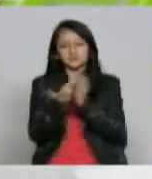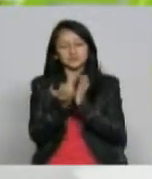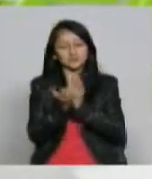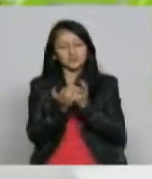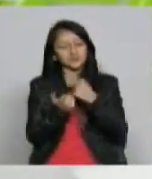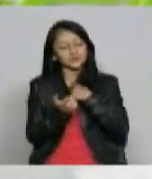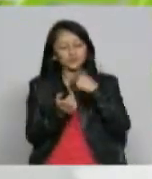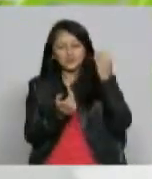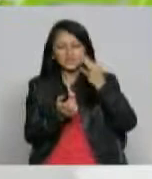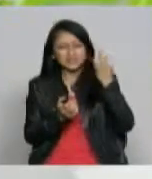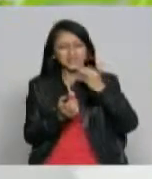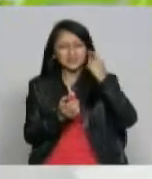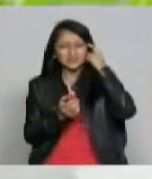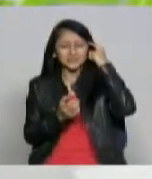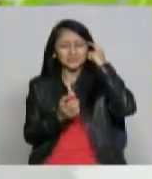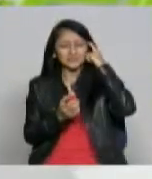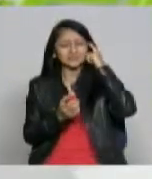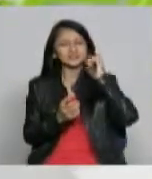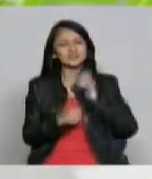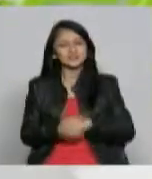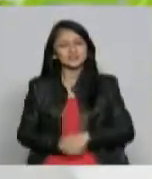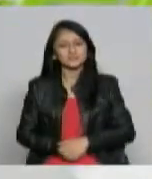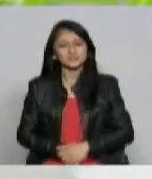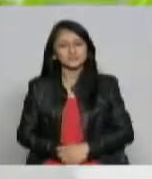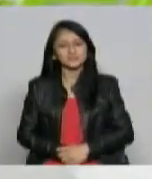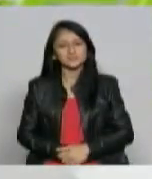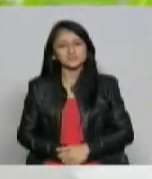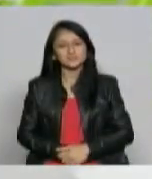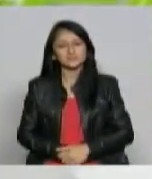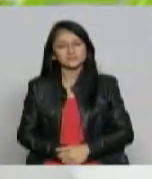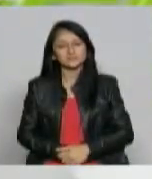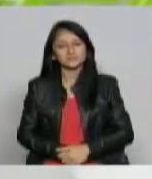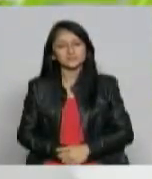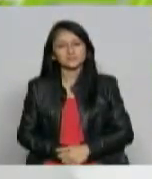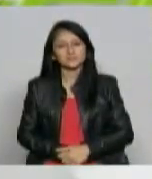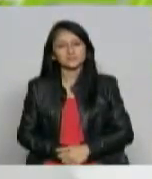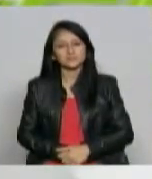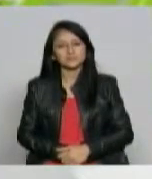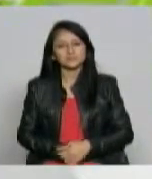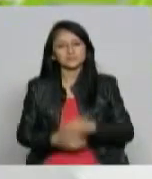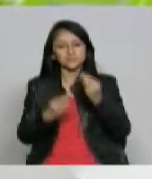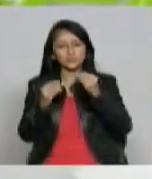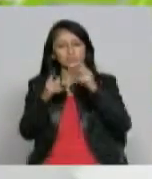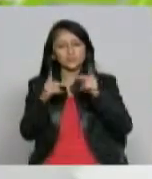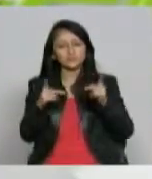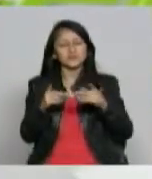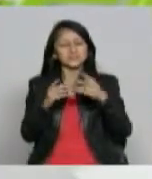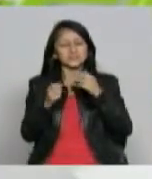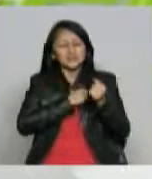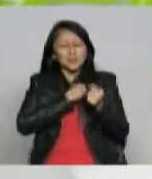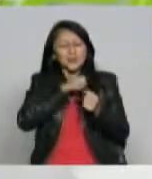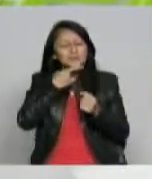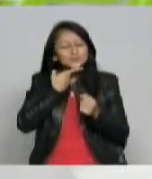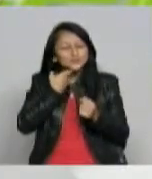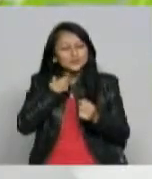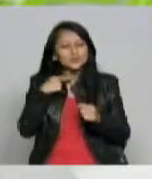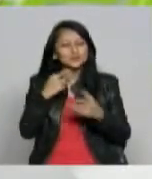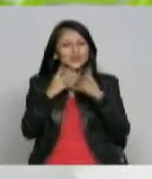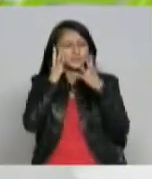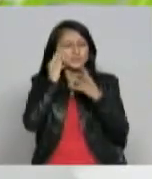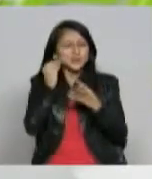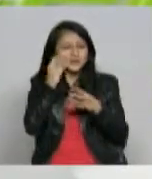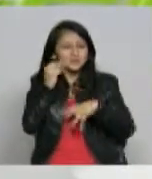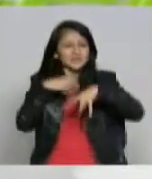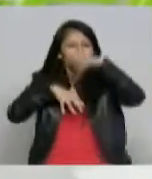siempre he creído que respetando mucho la academia hay gente que tiene pasión por lo que hace y